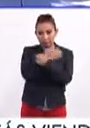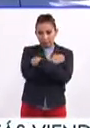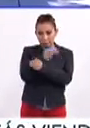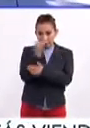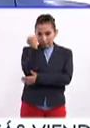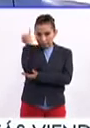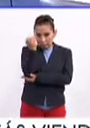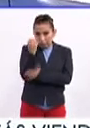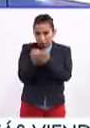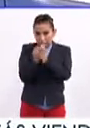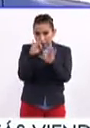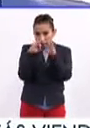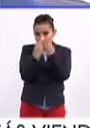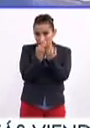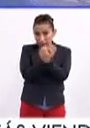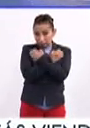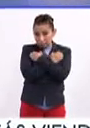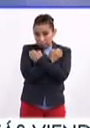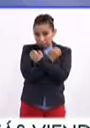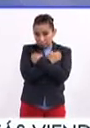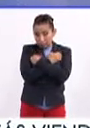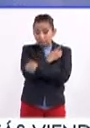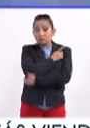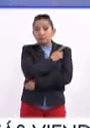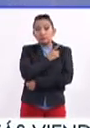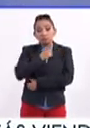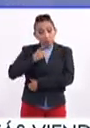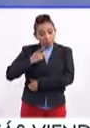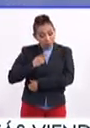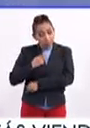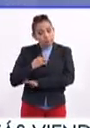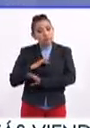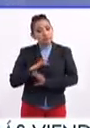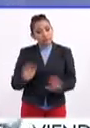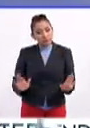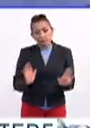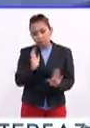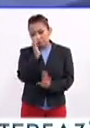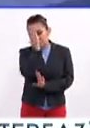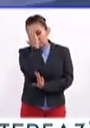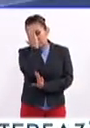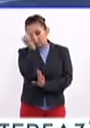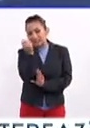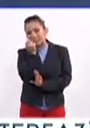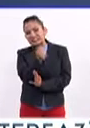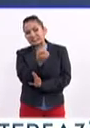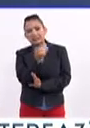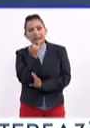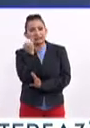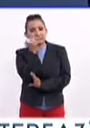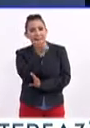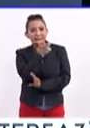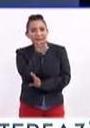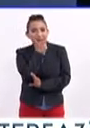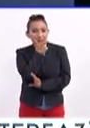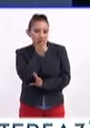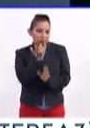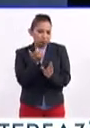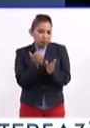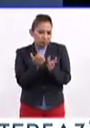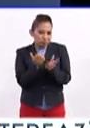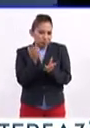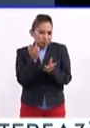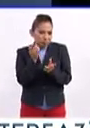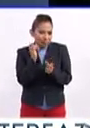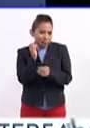preescolar, con el nuevo modelo educativo, este, tenemos que conocer acerca del idioma inglés. Normalmente,